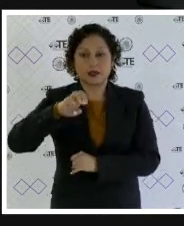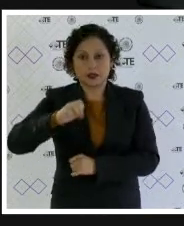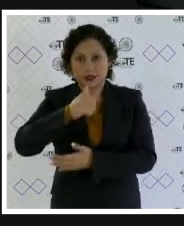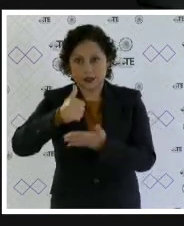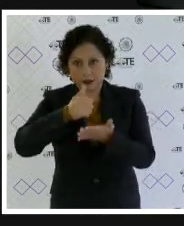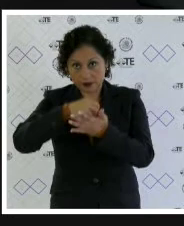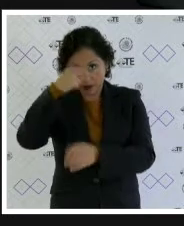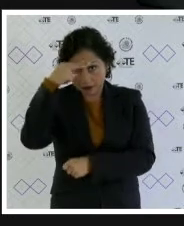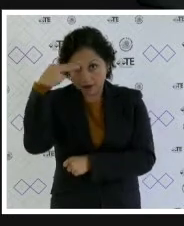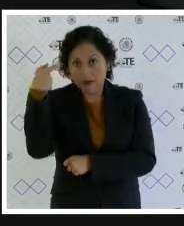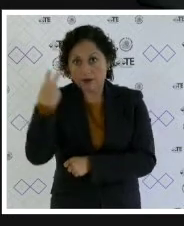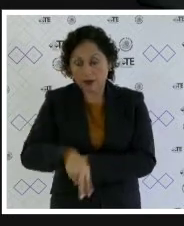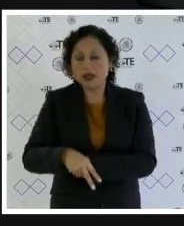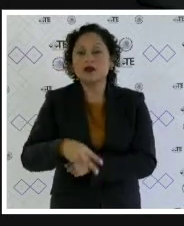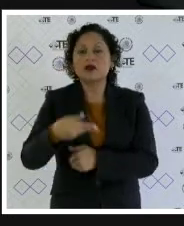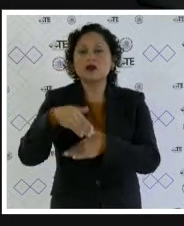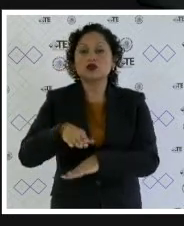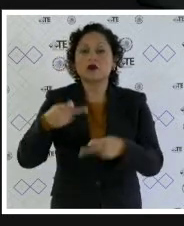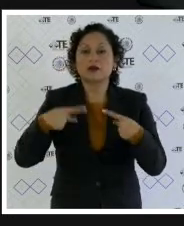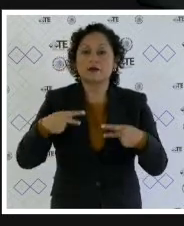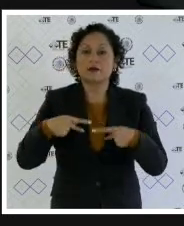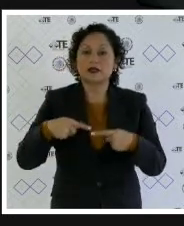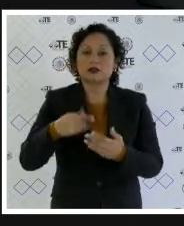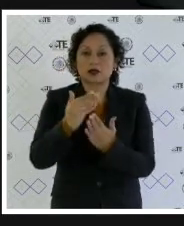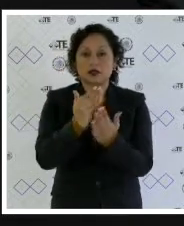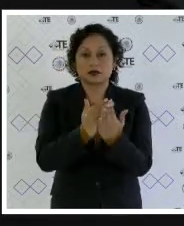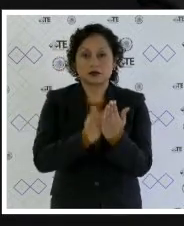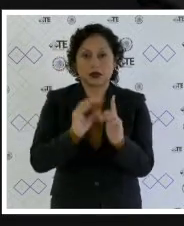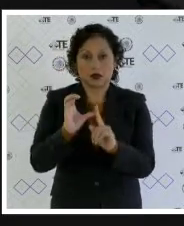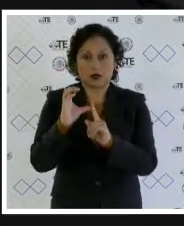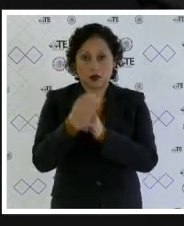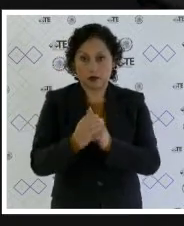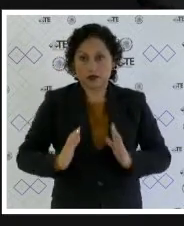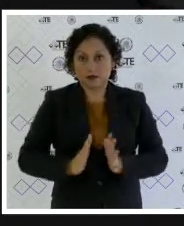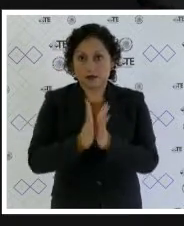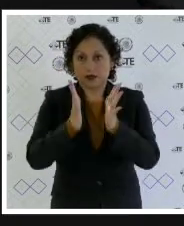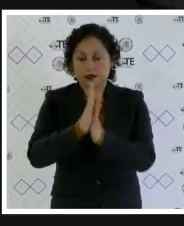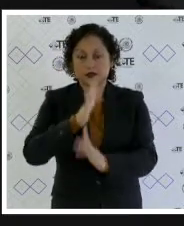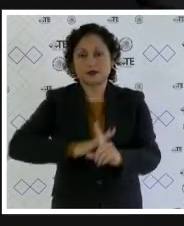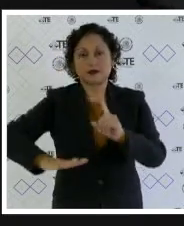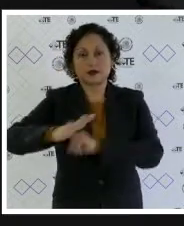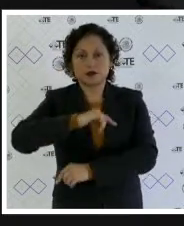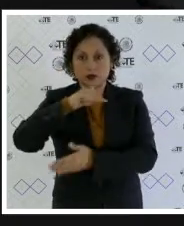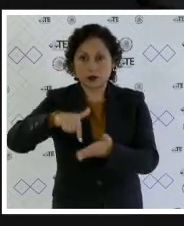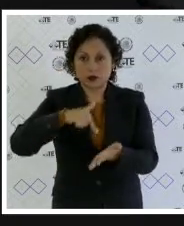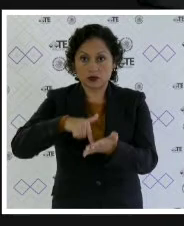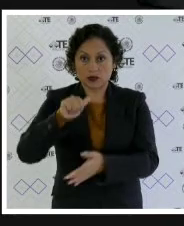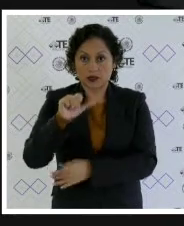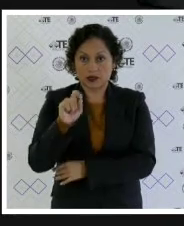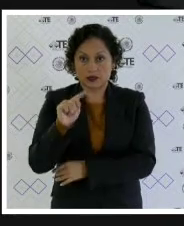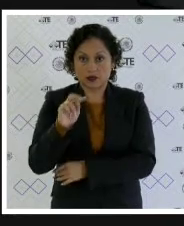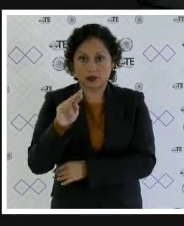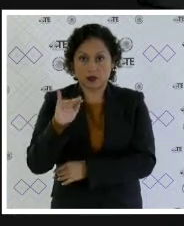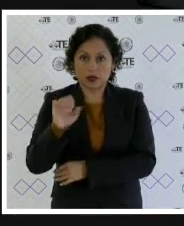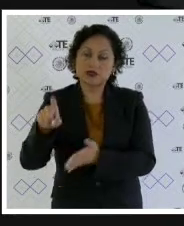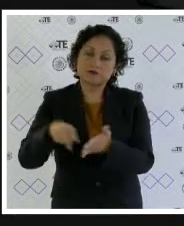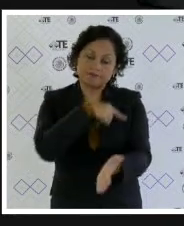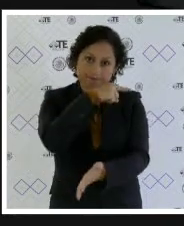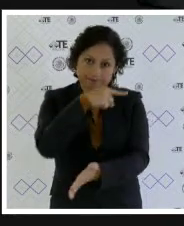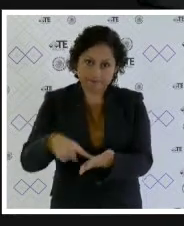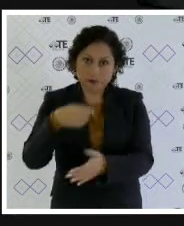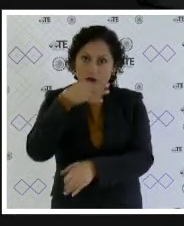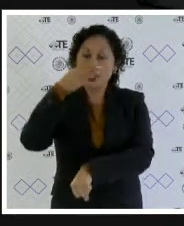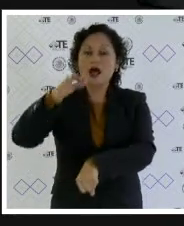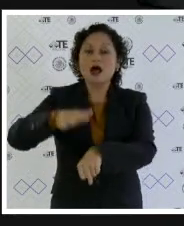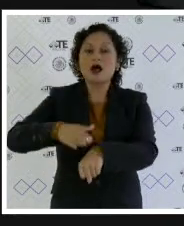de las personas que formaban parte de la referida comisión de participación comunitaria en la unidad territorial Asturias se ordena al instituto